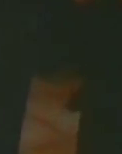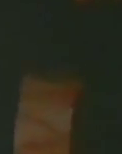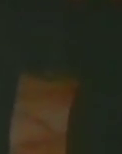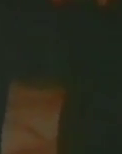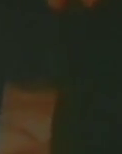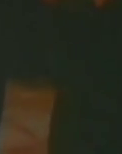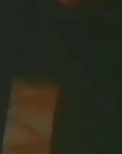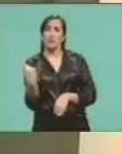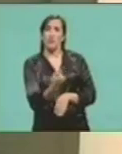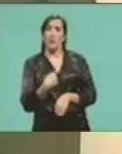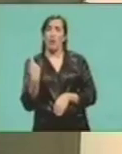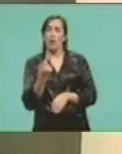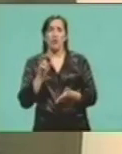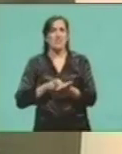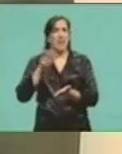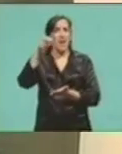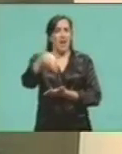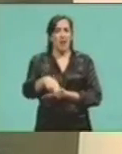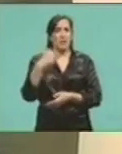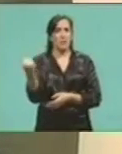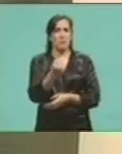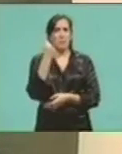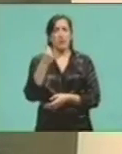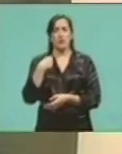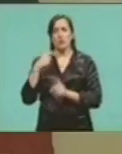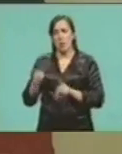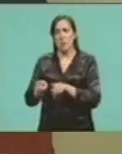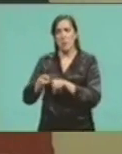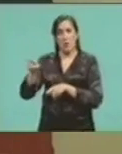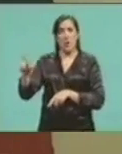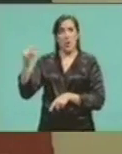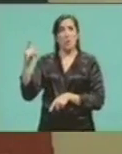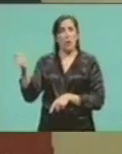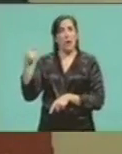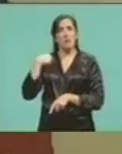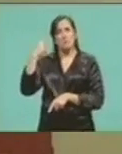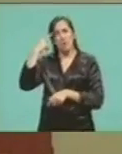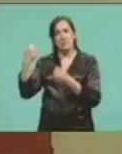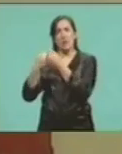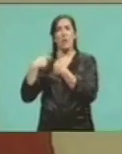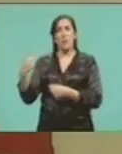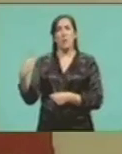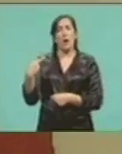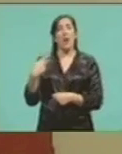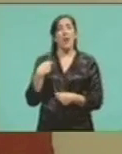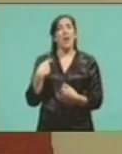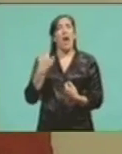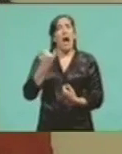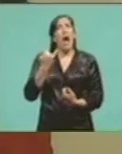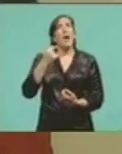cualitativo muy importante. Yo también como vos creo que hay otra vida, si no, no podría seguir viviendo además.